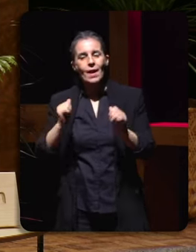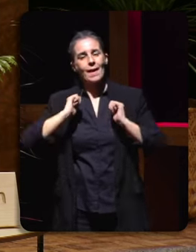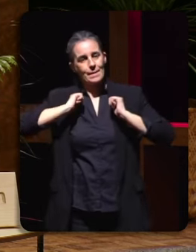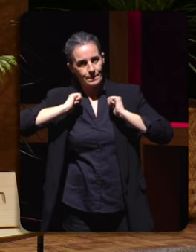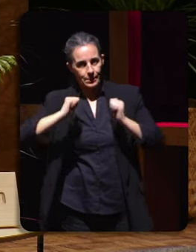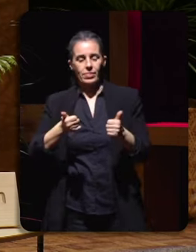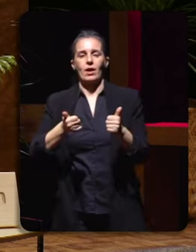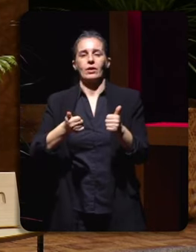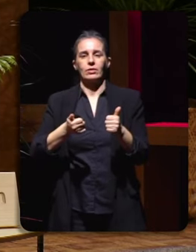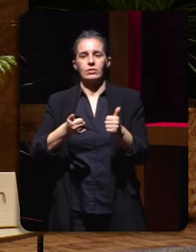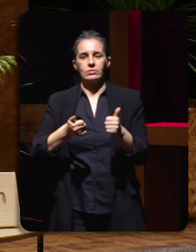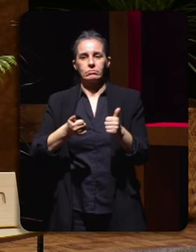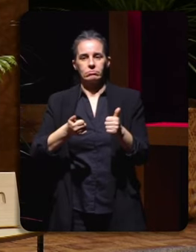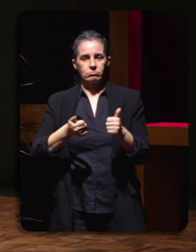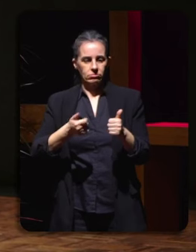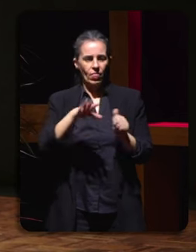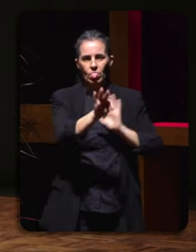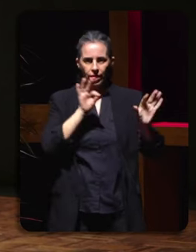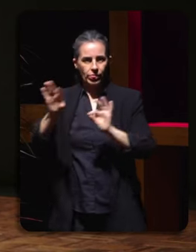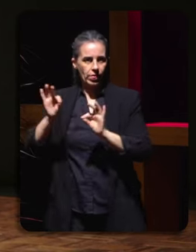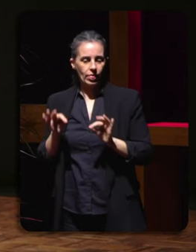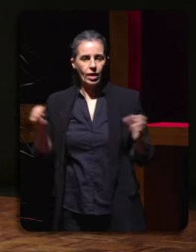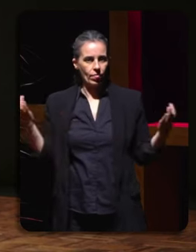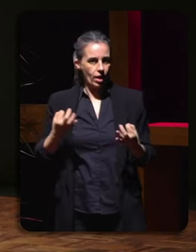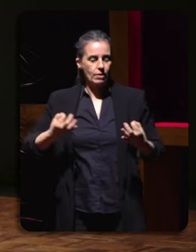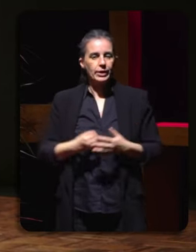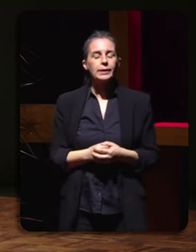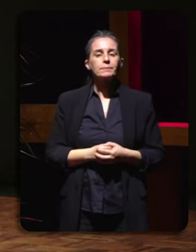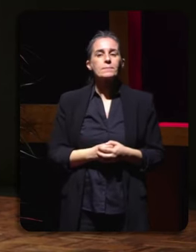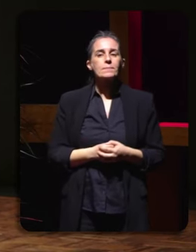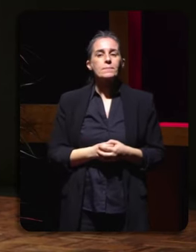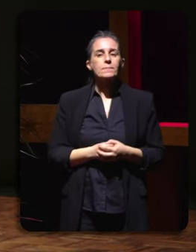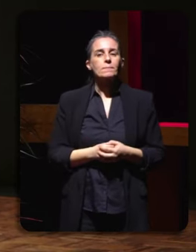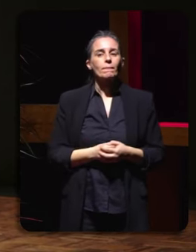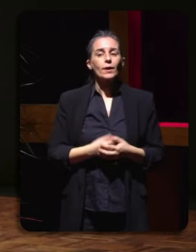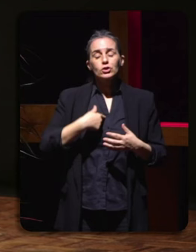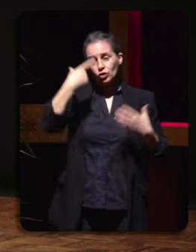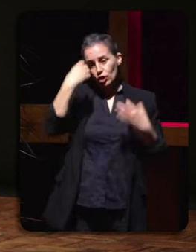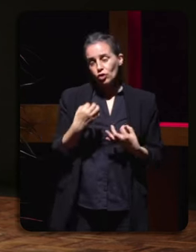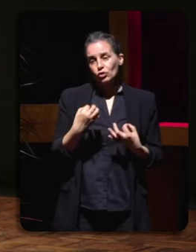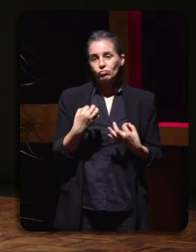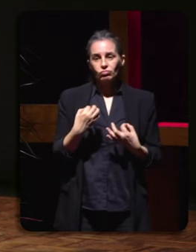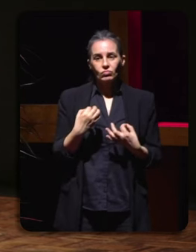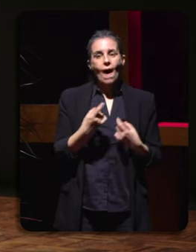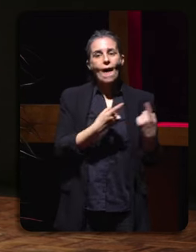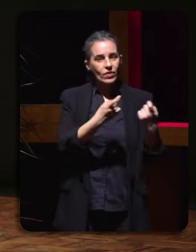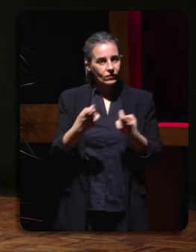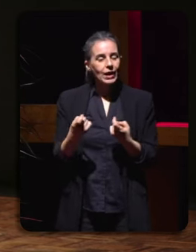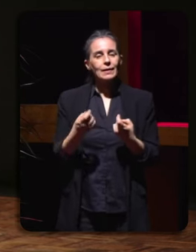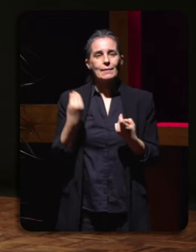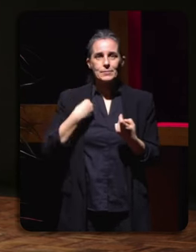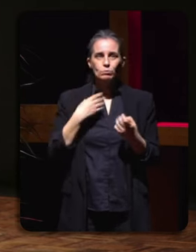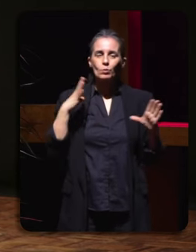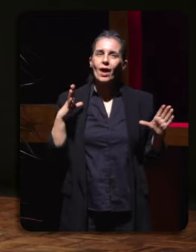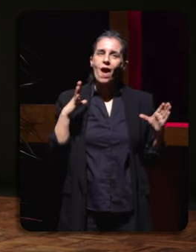ser as persoas que decidan e ademais é eso que eu creo que que de algún xeito tamén é necesario ese enfoque